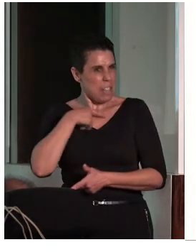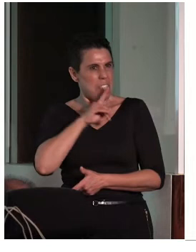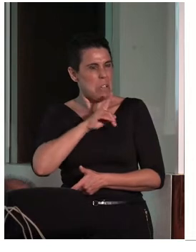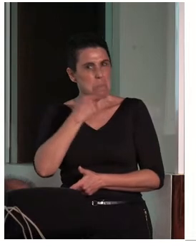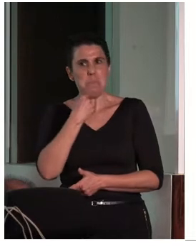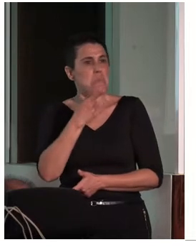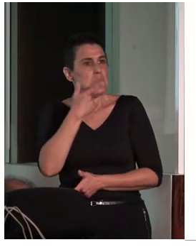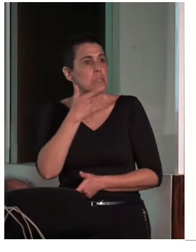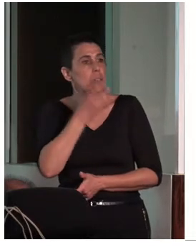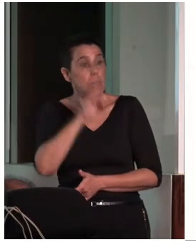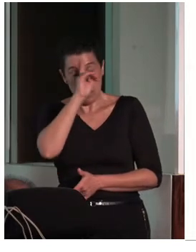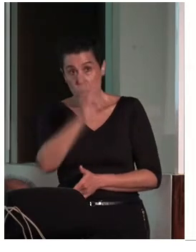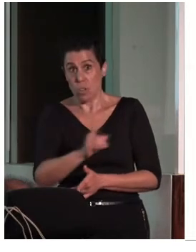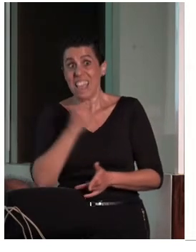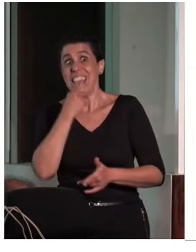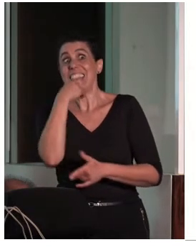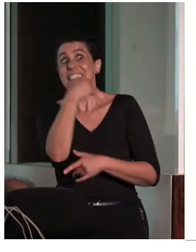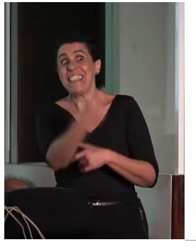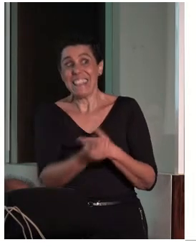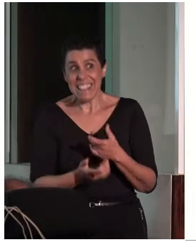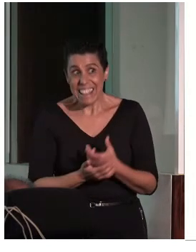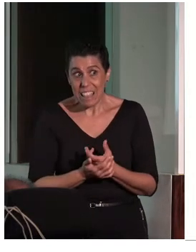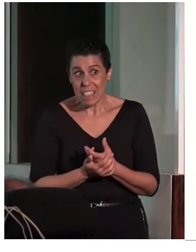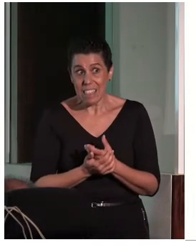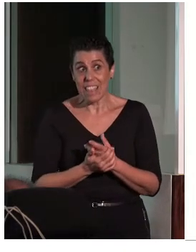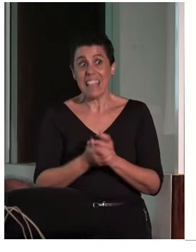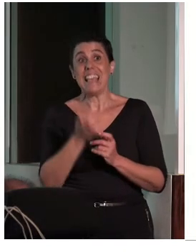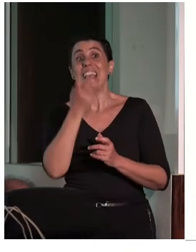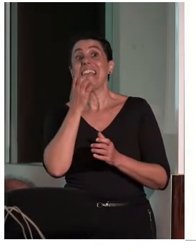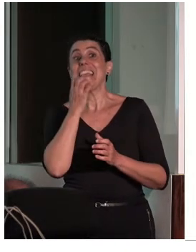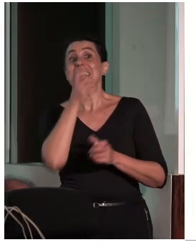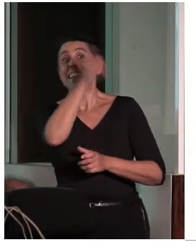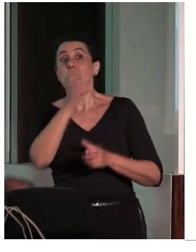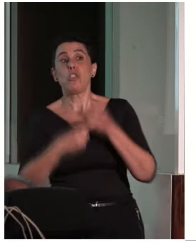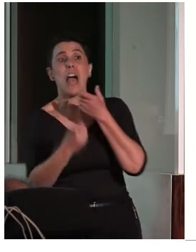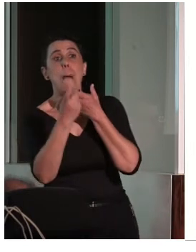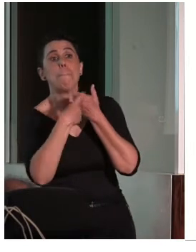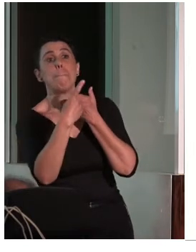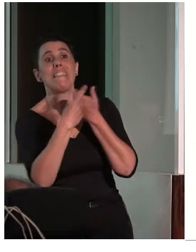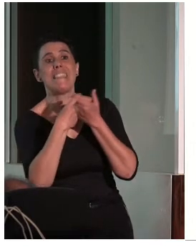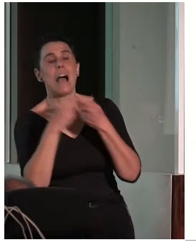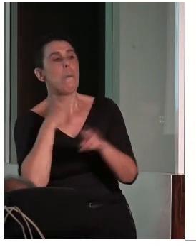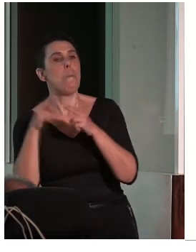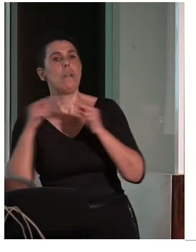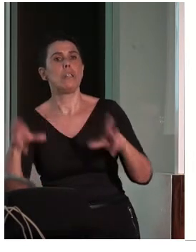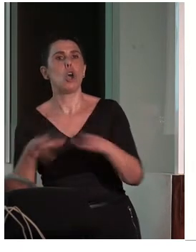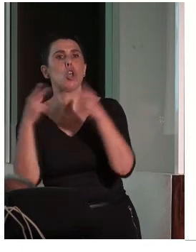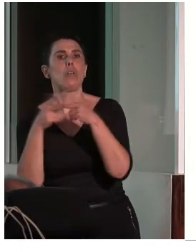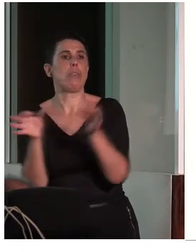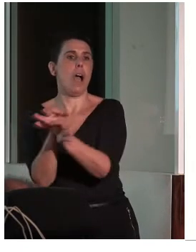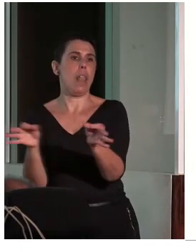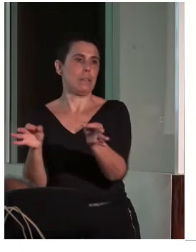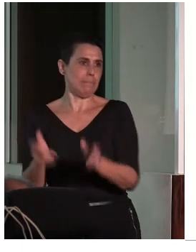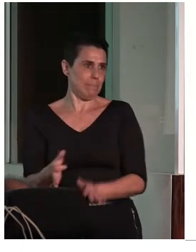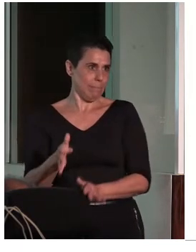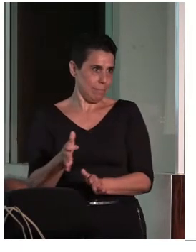decía que la participación dotaba de eficacia las políticas sociales. Y es cierto, porque